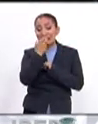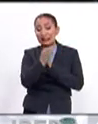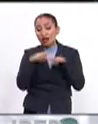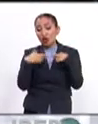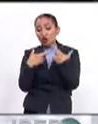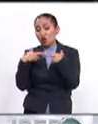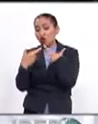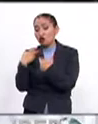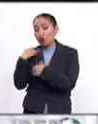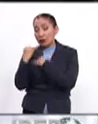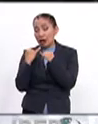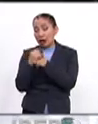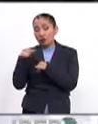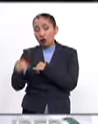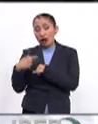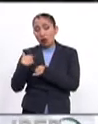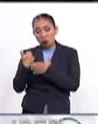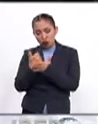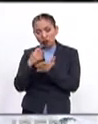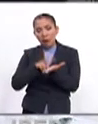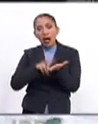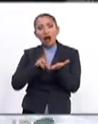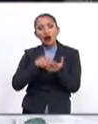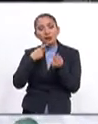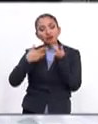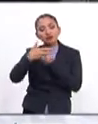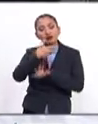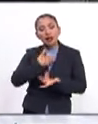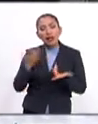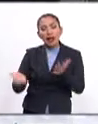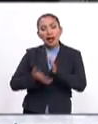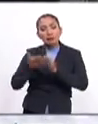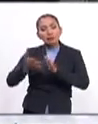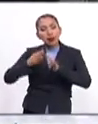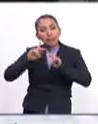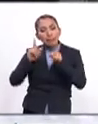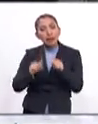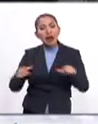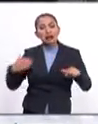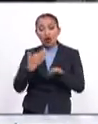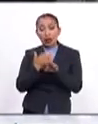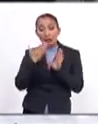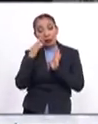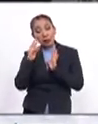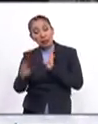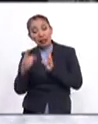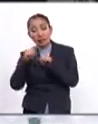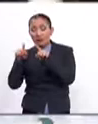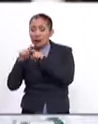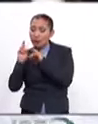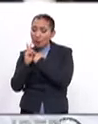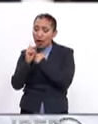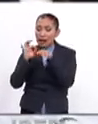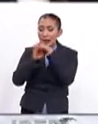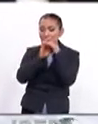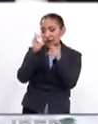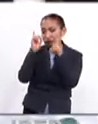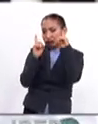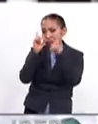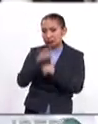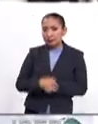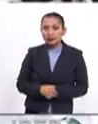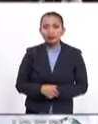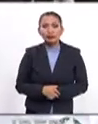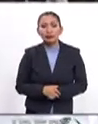iberoamericanas son una clara apuesta a favor de los valores de diálogo y la construcción de la paz en un momento en el que el multilateralismo está cuestionado.